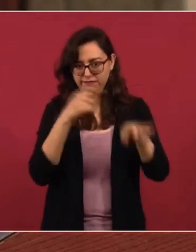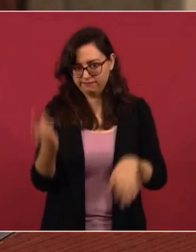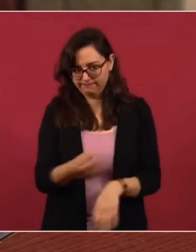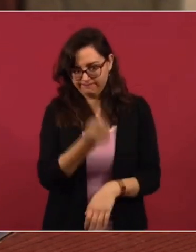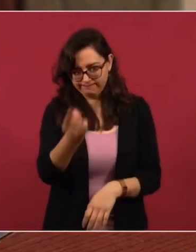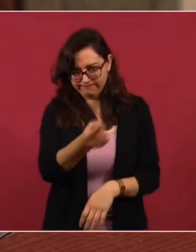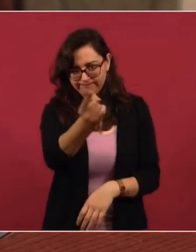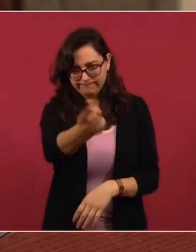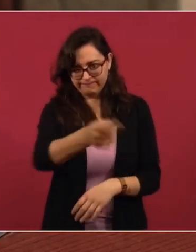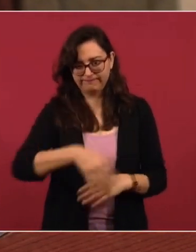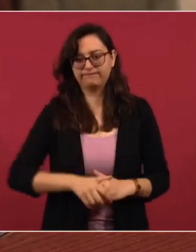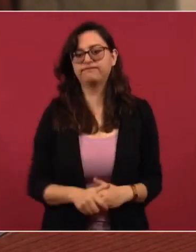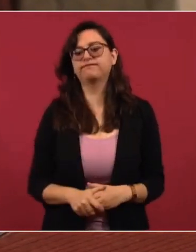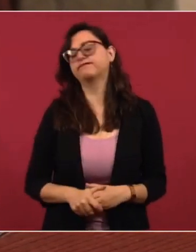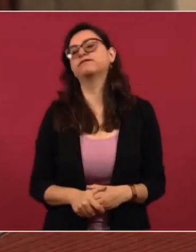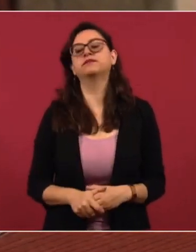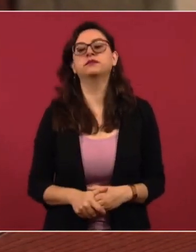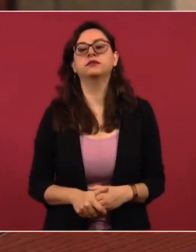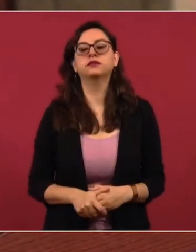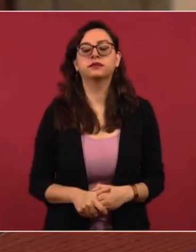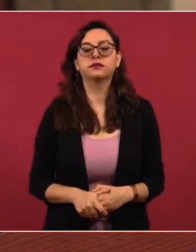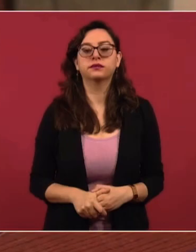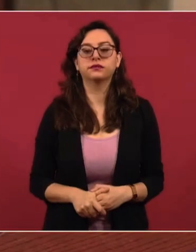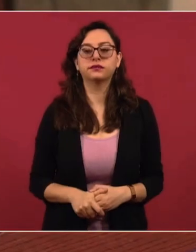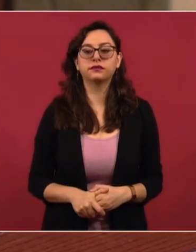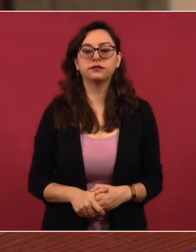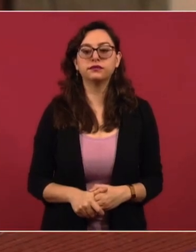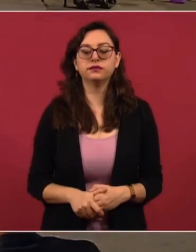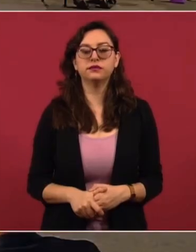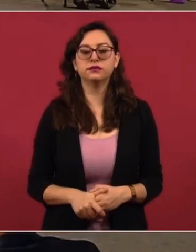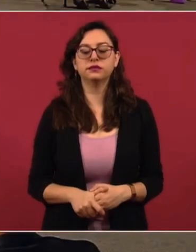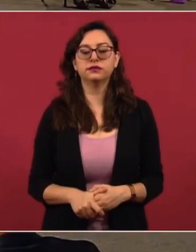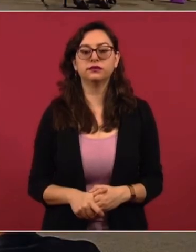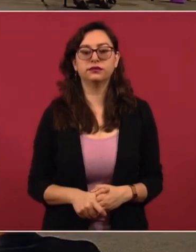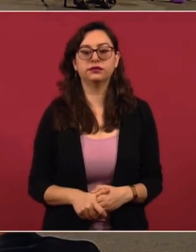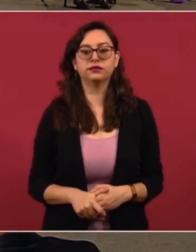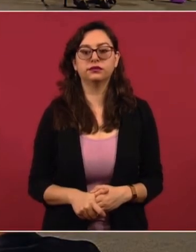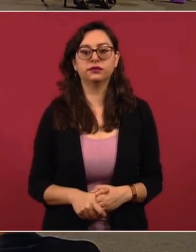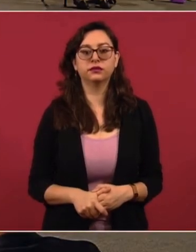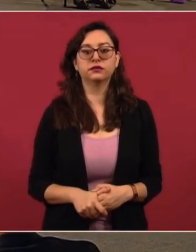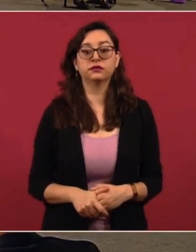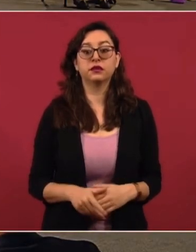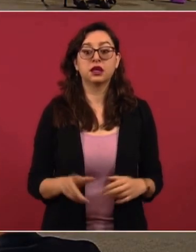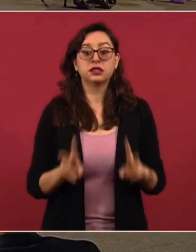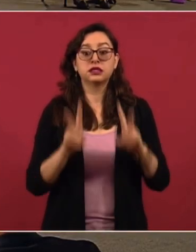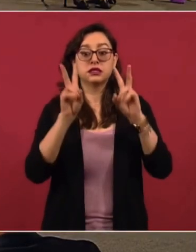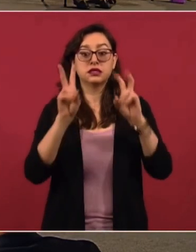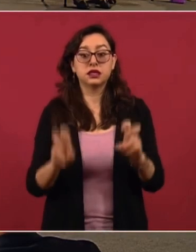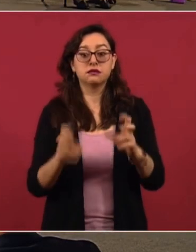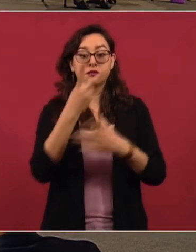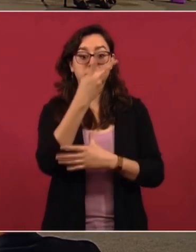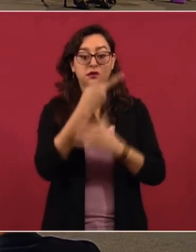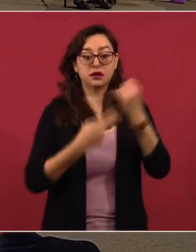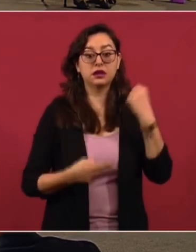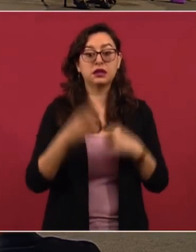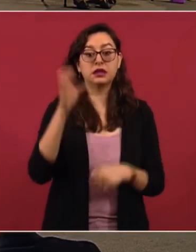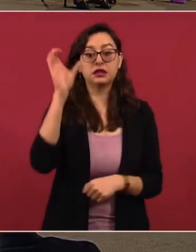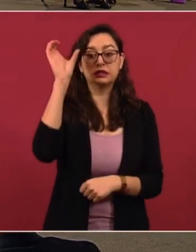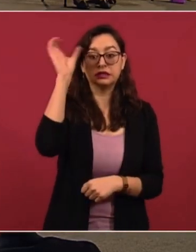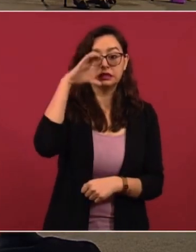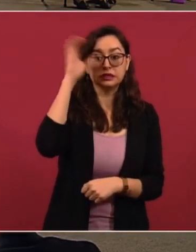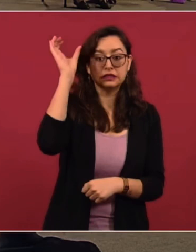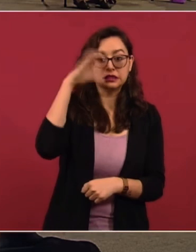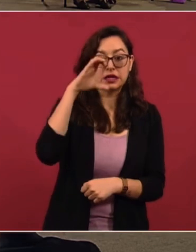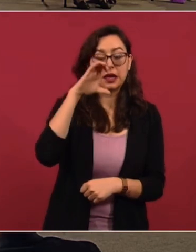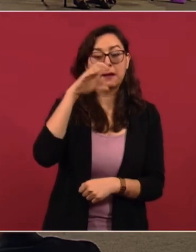Fideicomiso, Fondo Mixto de Cooperación Técnica-Científica-México-España.